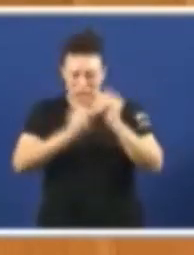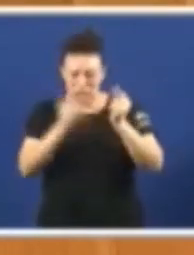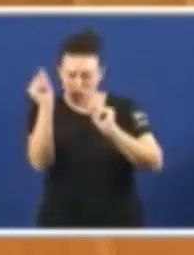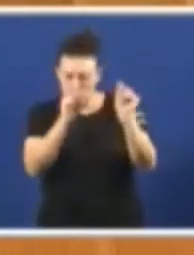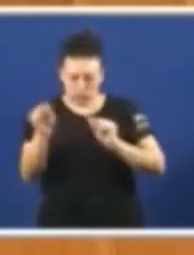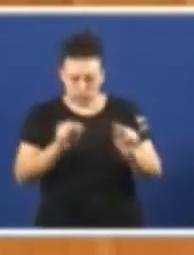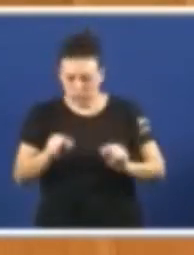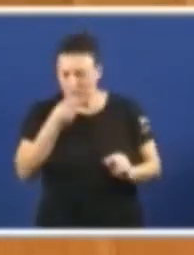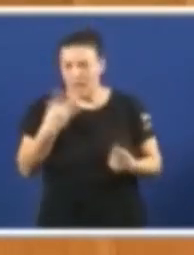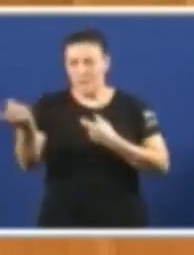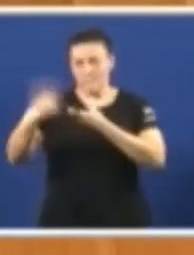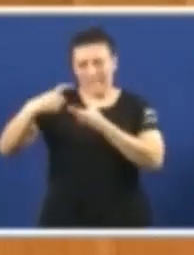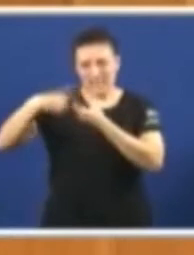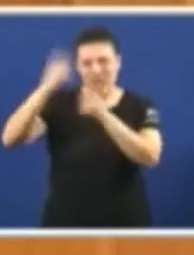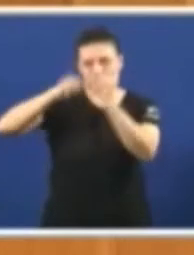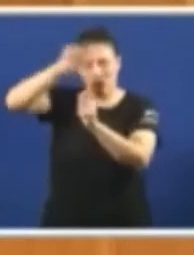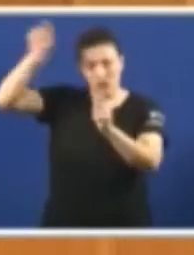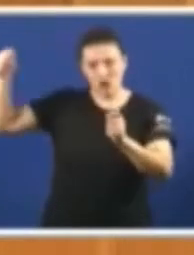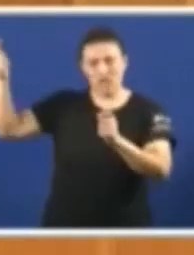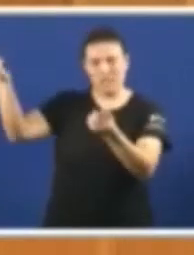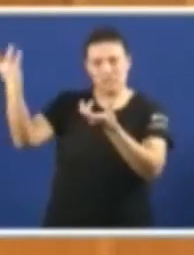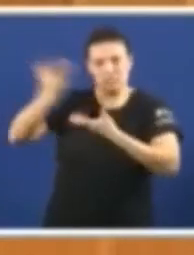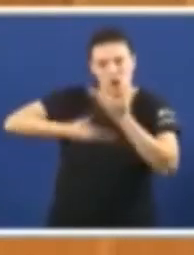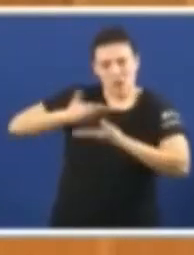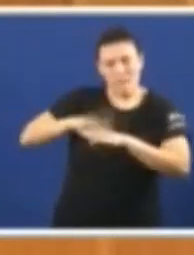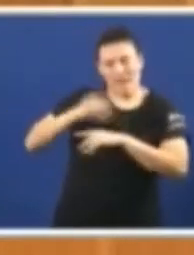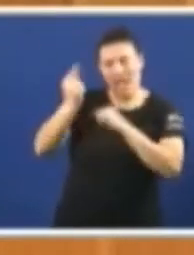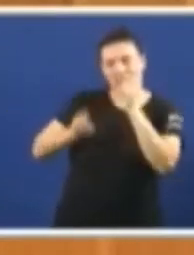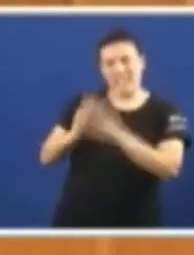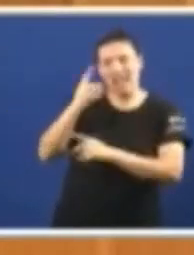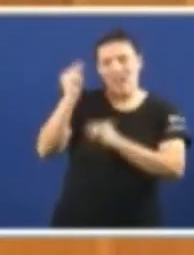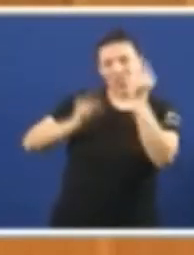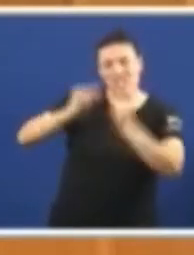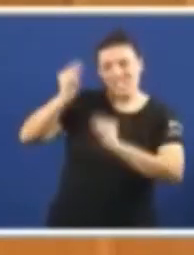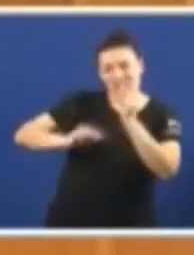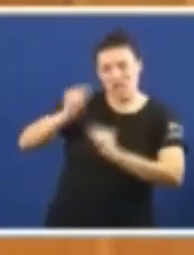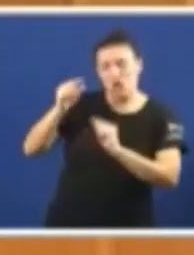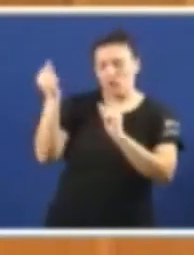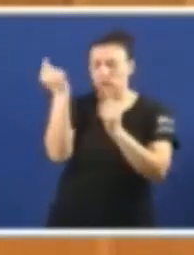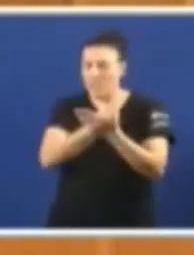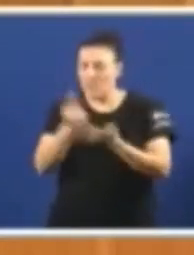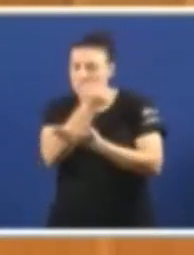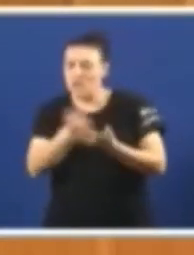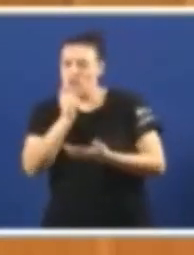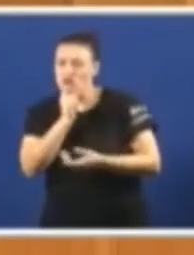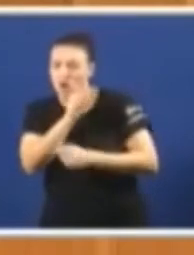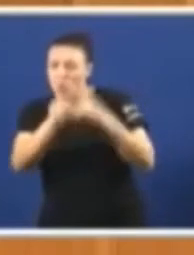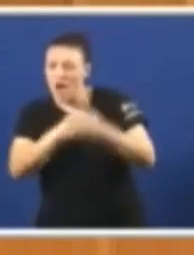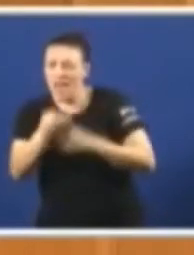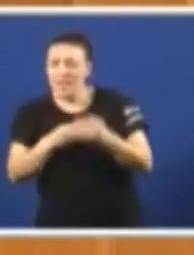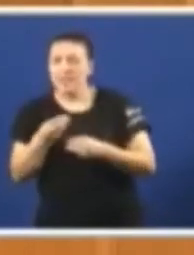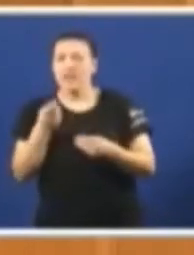participación das asociacións, ca participación dos colectivos e que realmente estén imbricadas na sociedade galega e non sexan